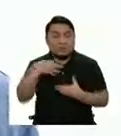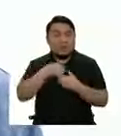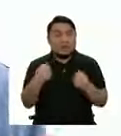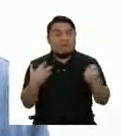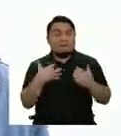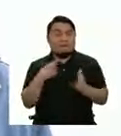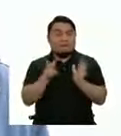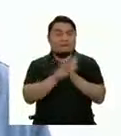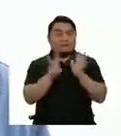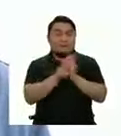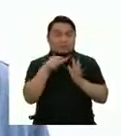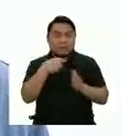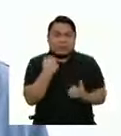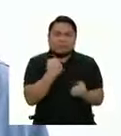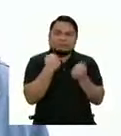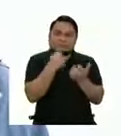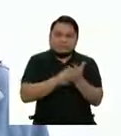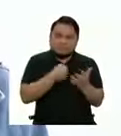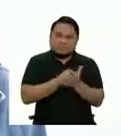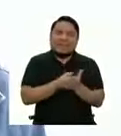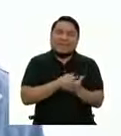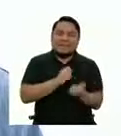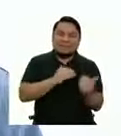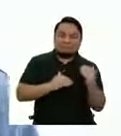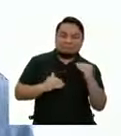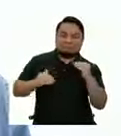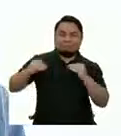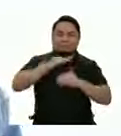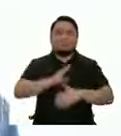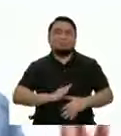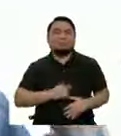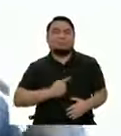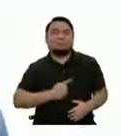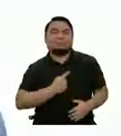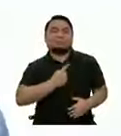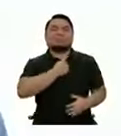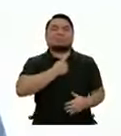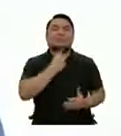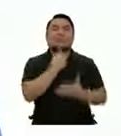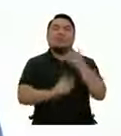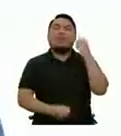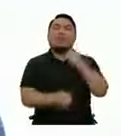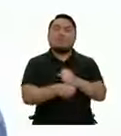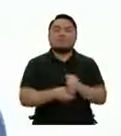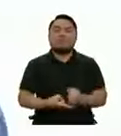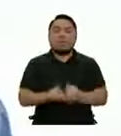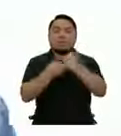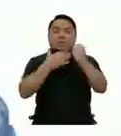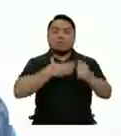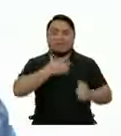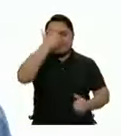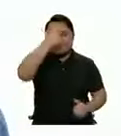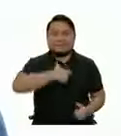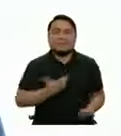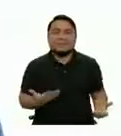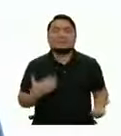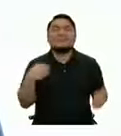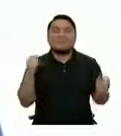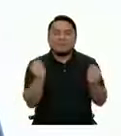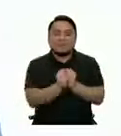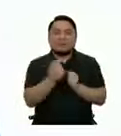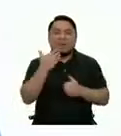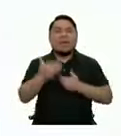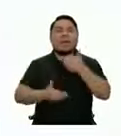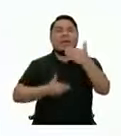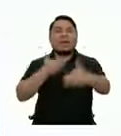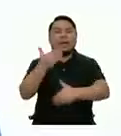voluntad en nosotros Llamada coraje Nos habrá ayudado a tener confianza Y seguridad en nosotros mismos Acompañándonos